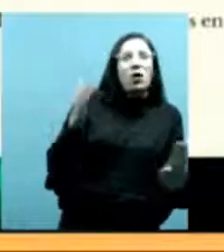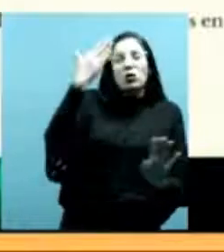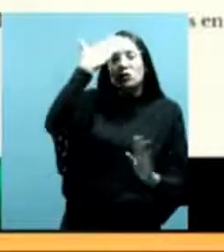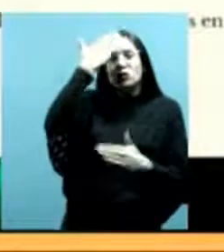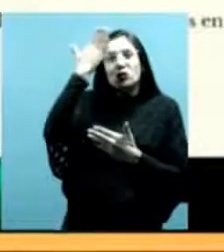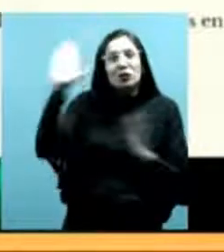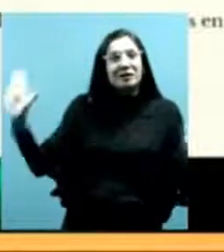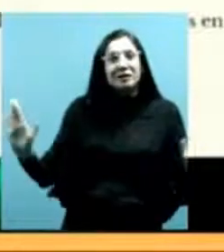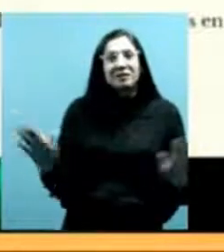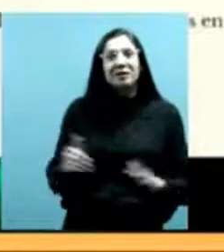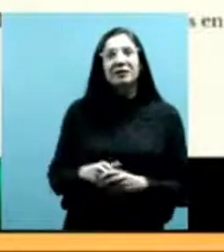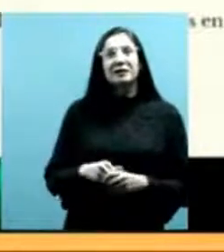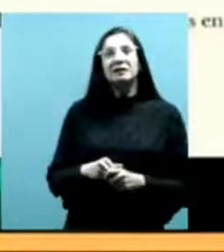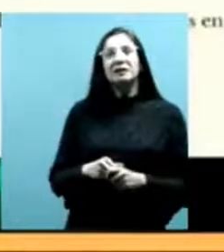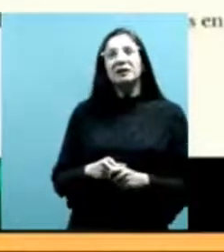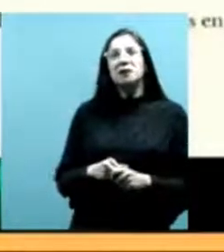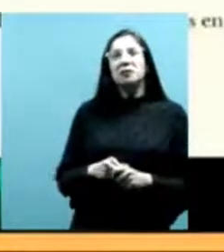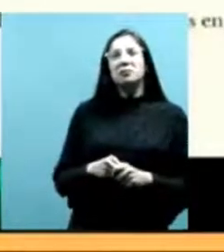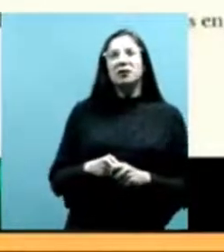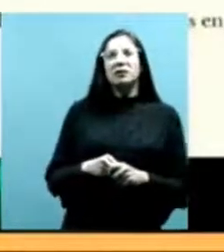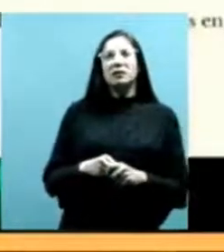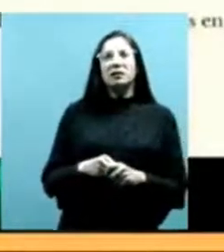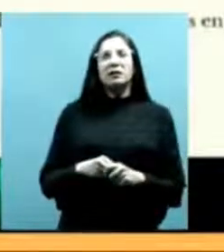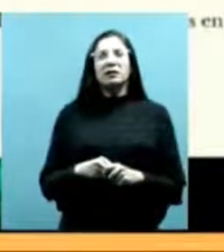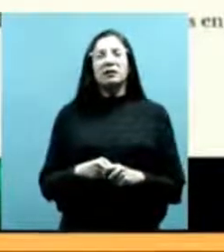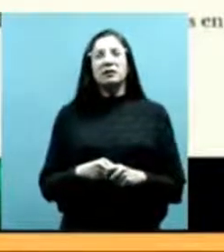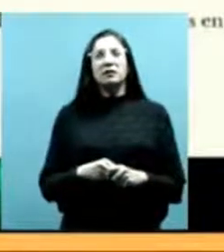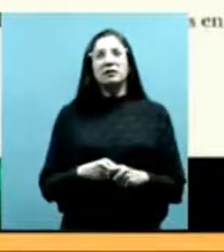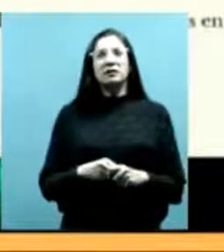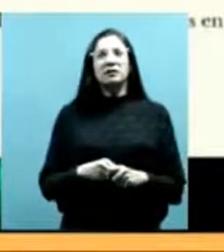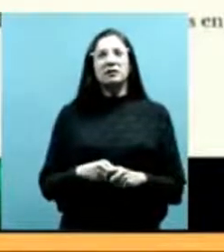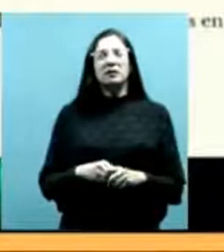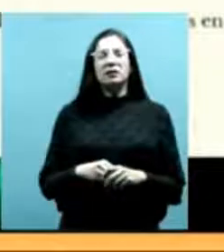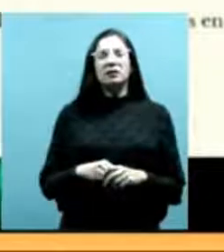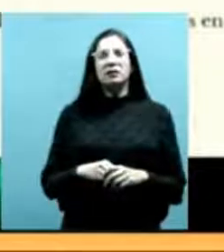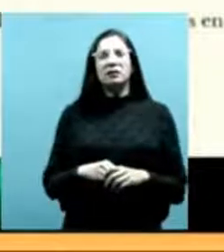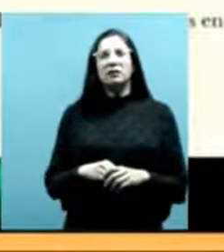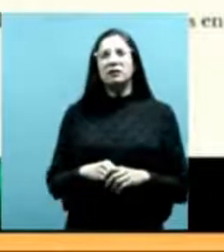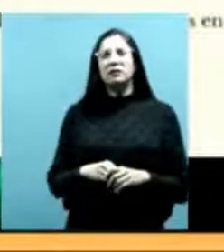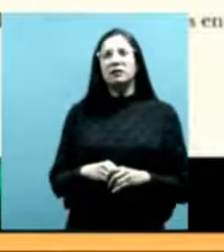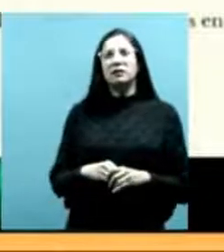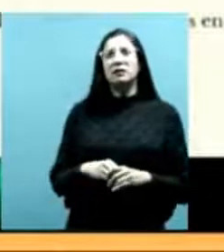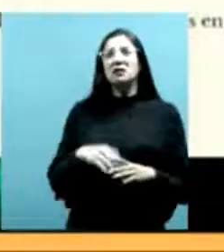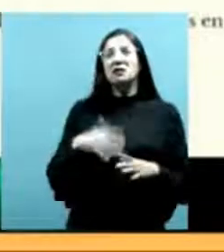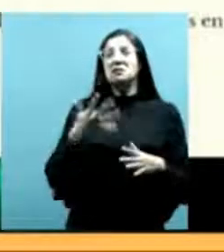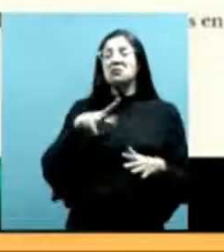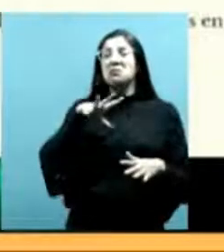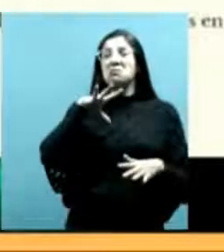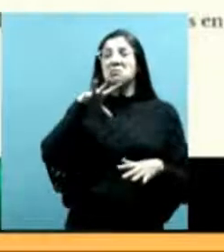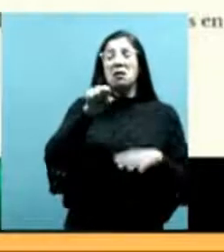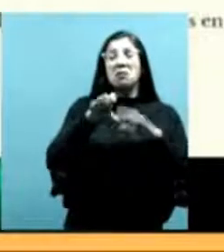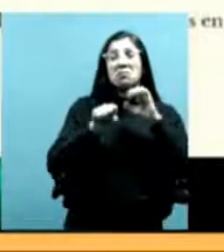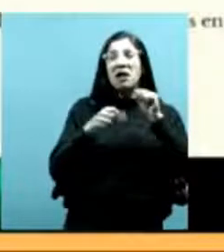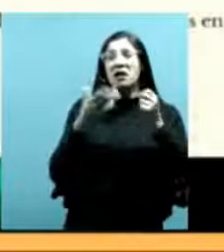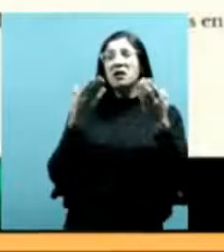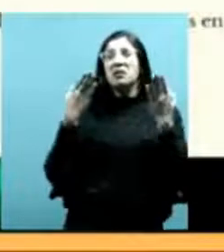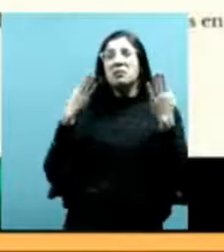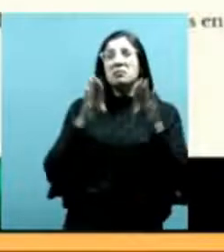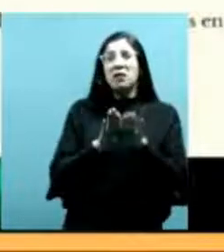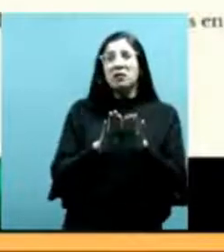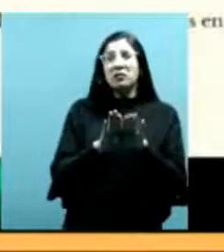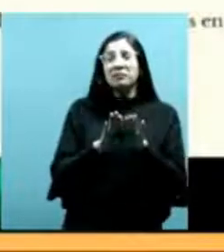a conocer hablar del abuelo es muy triste él después cuando lo alargaron cuando le dieron la libertad se vino para acá